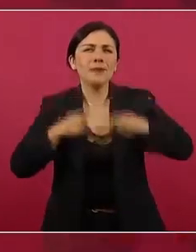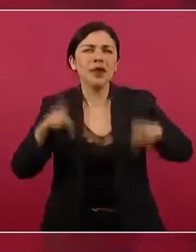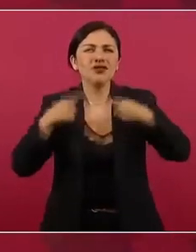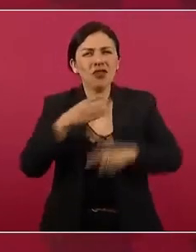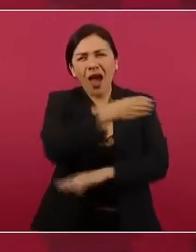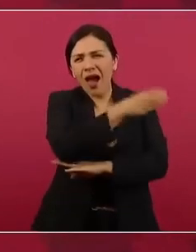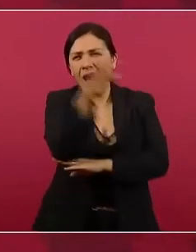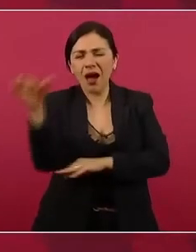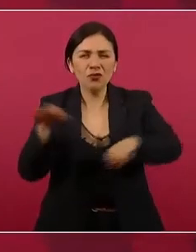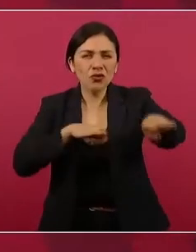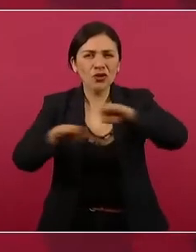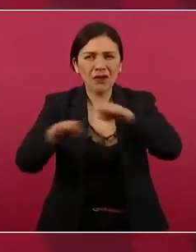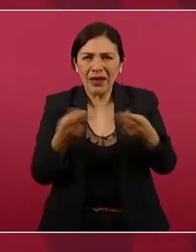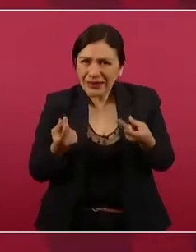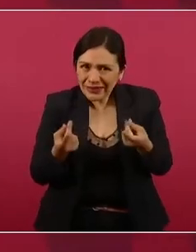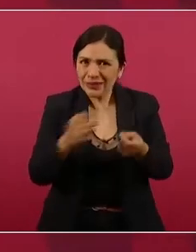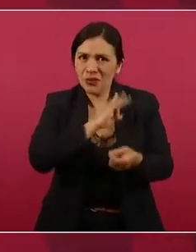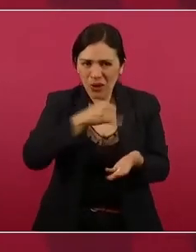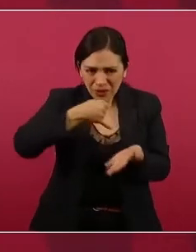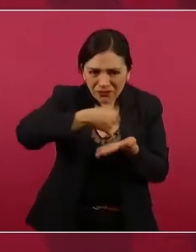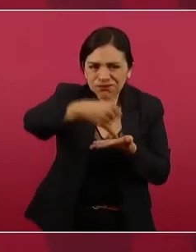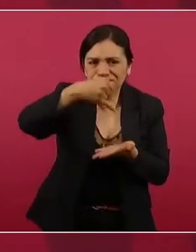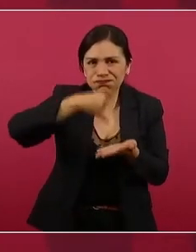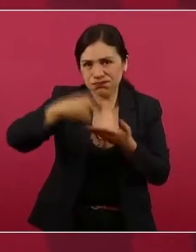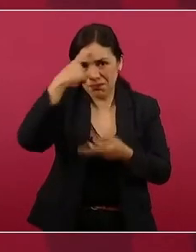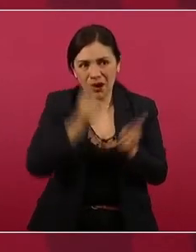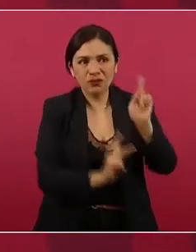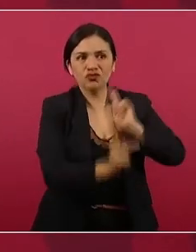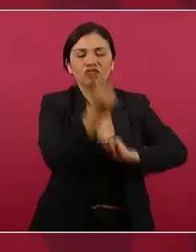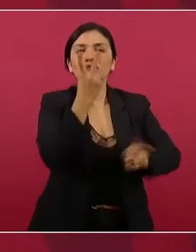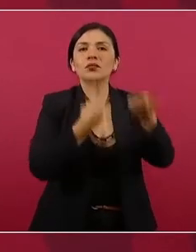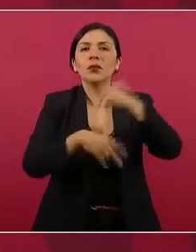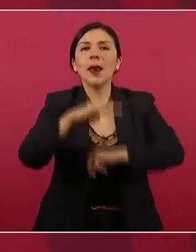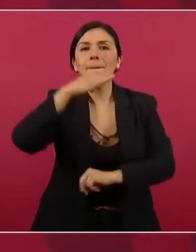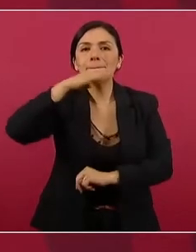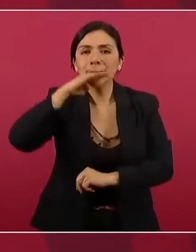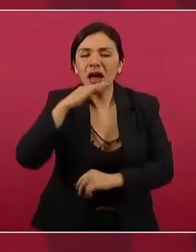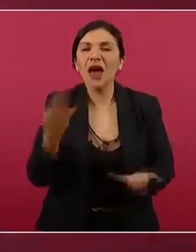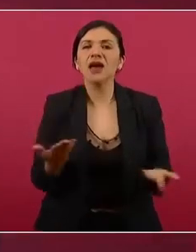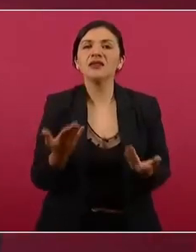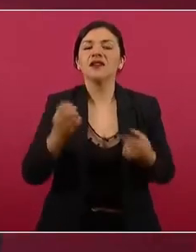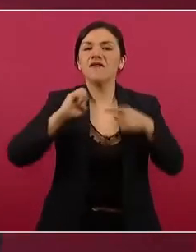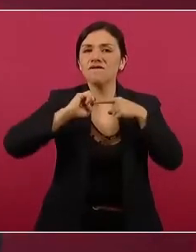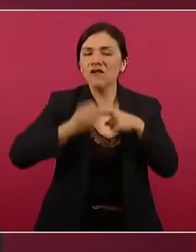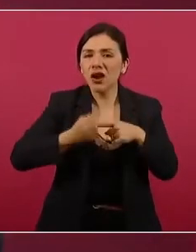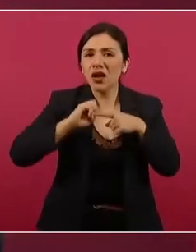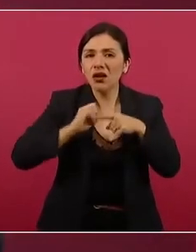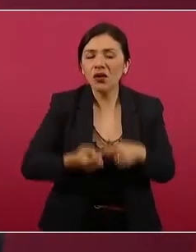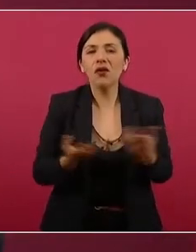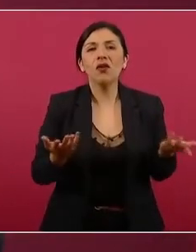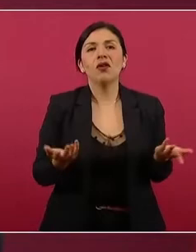sembrar de maíz, fríjol,